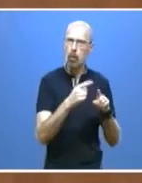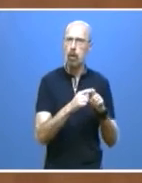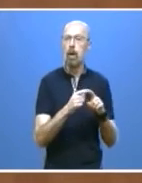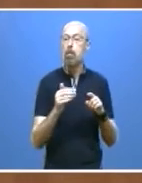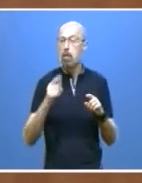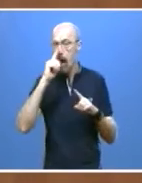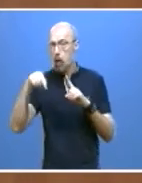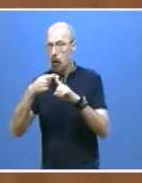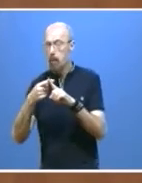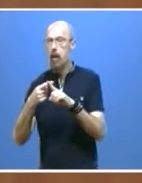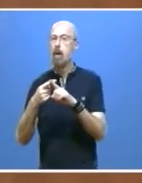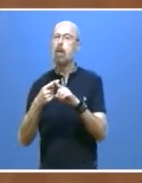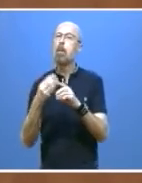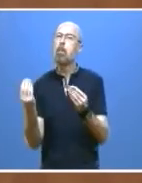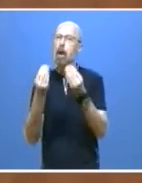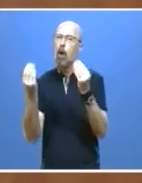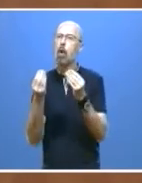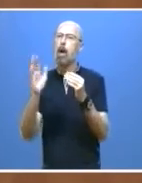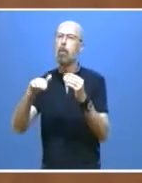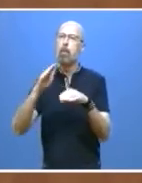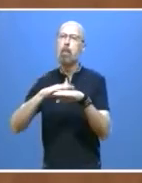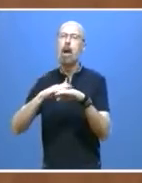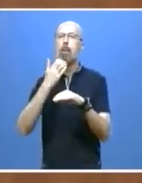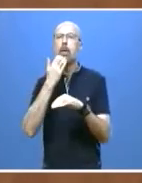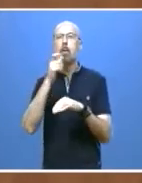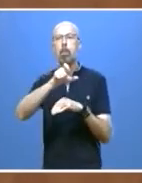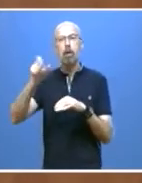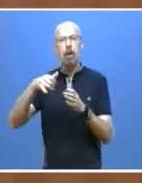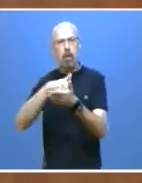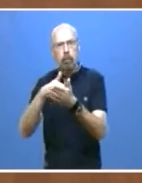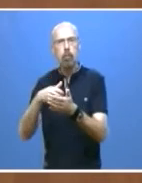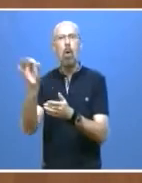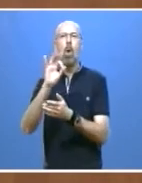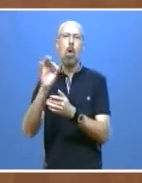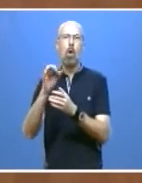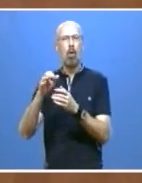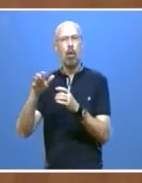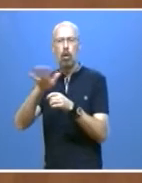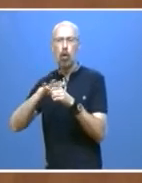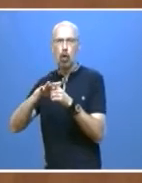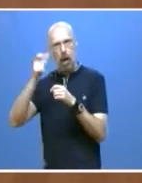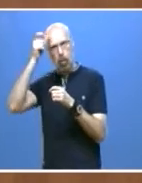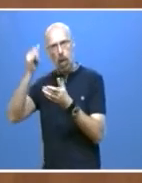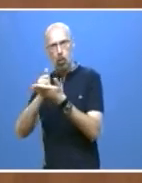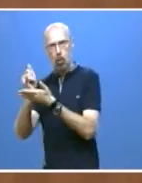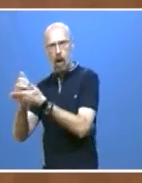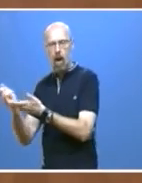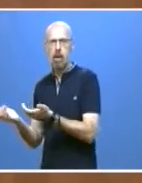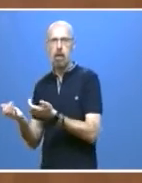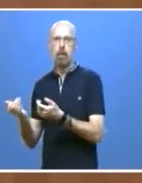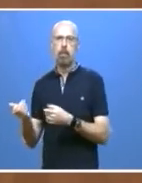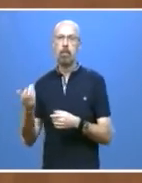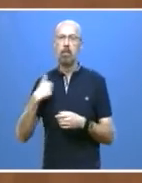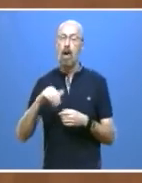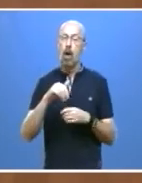y para el medio rural. Aunque aplazada a 2021 por el coronavirus, tenemos la mayor convocatoria de plazas